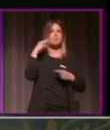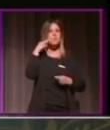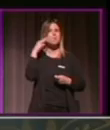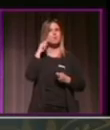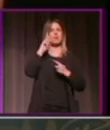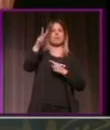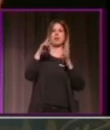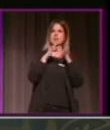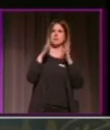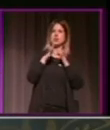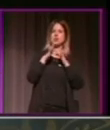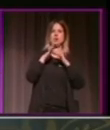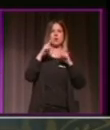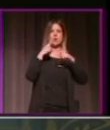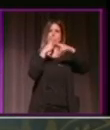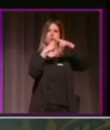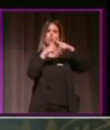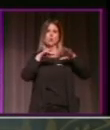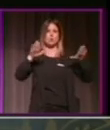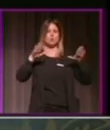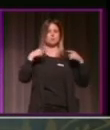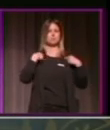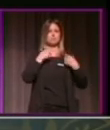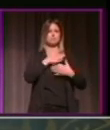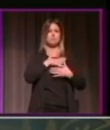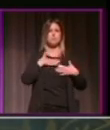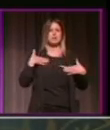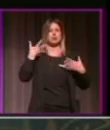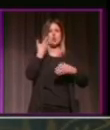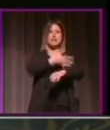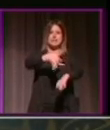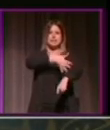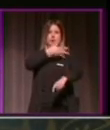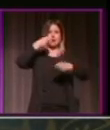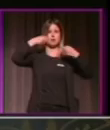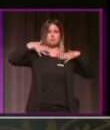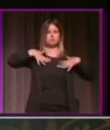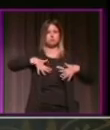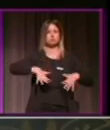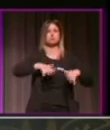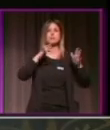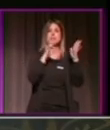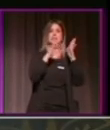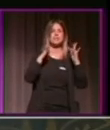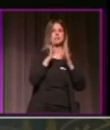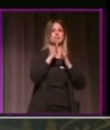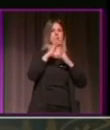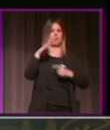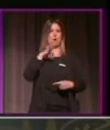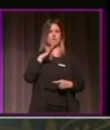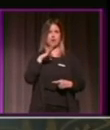en el que se nombra Fernando todavía sobrevolaba esa leve idea de que la vacunación iba a ser mucho más celera y que